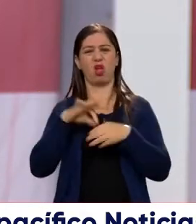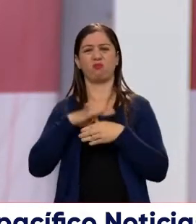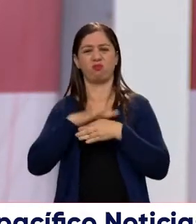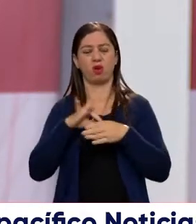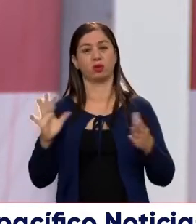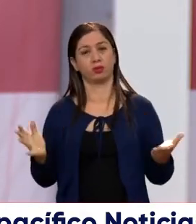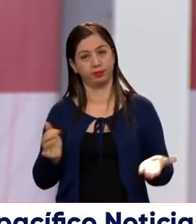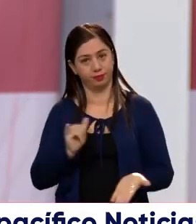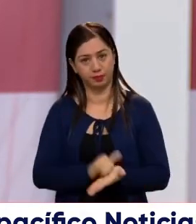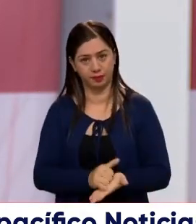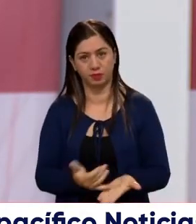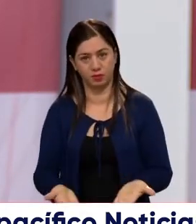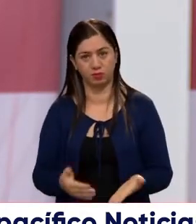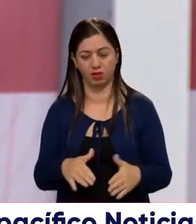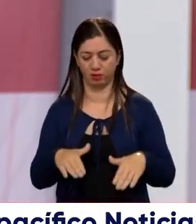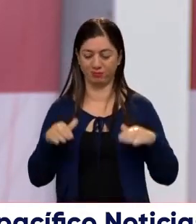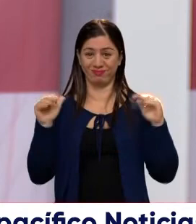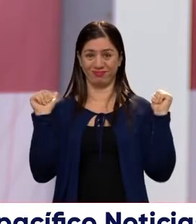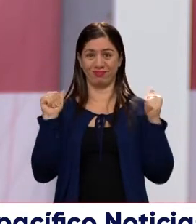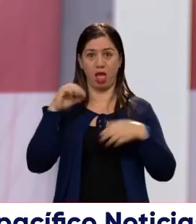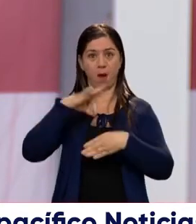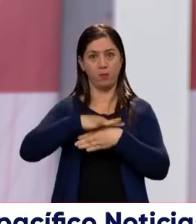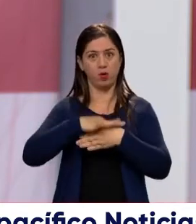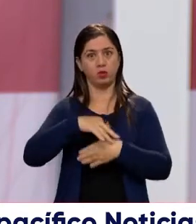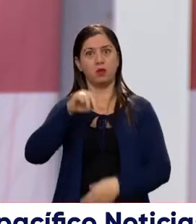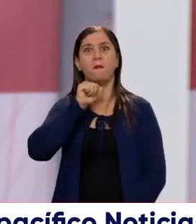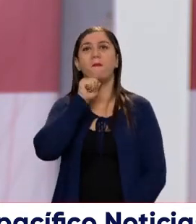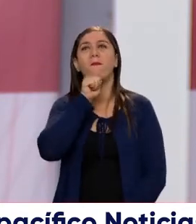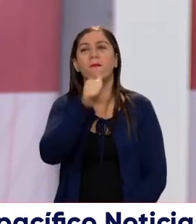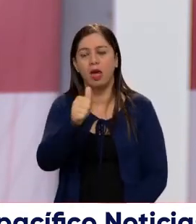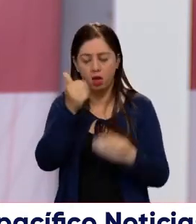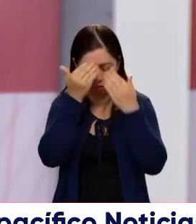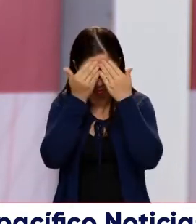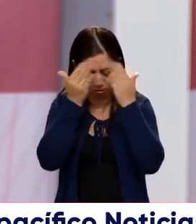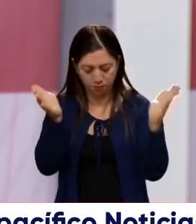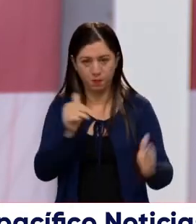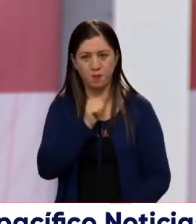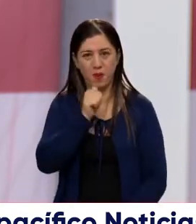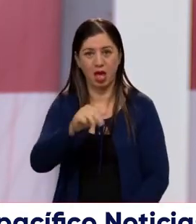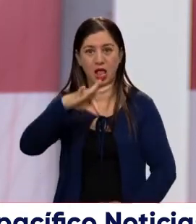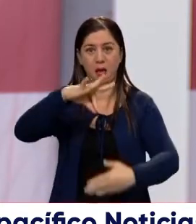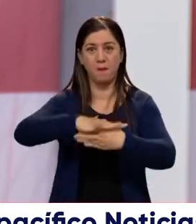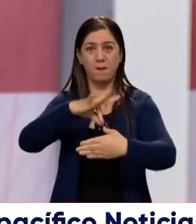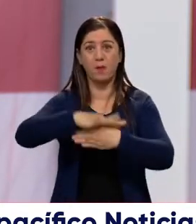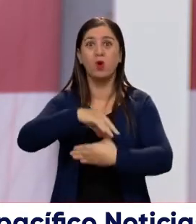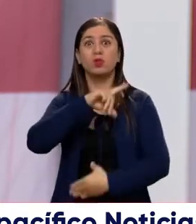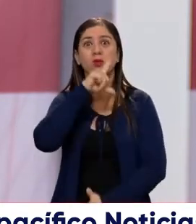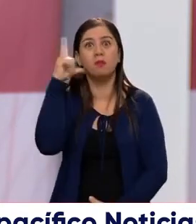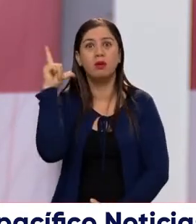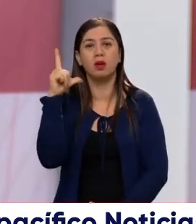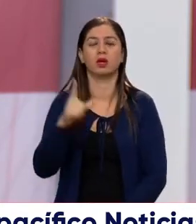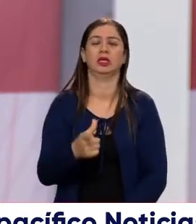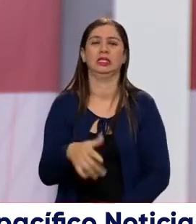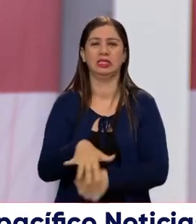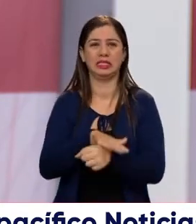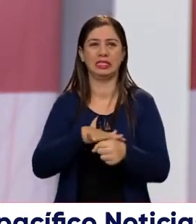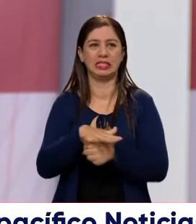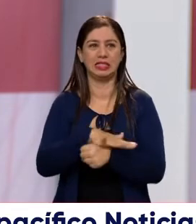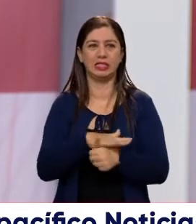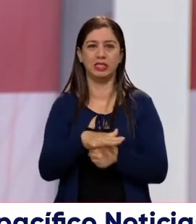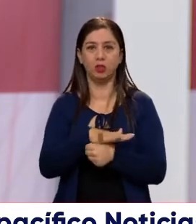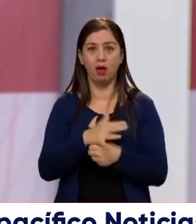Ese tema de la extensión le hace daño a la democracia y ese tema del voto en blanco, en una situación,